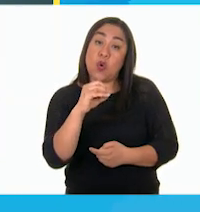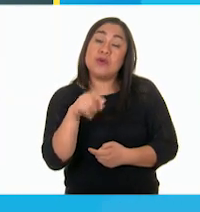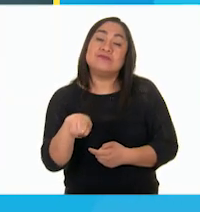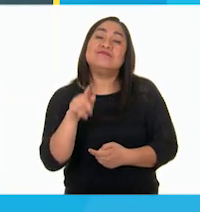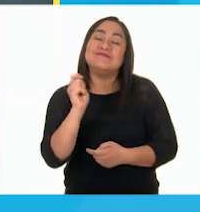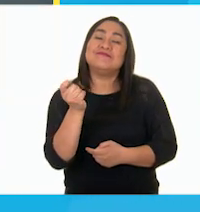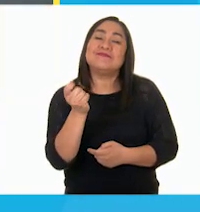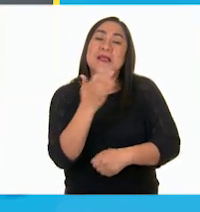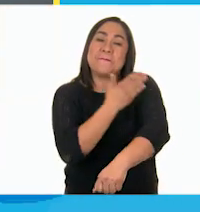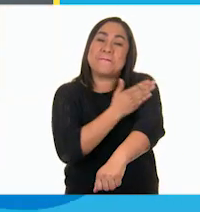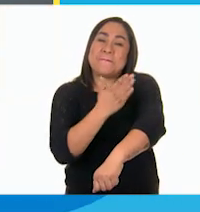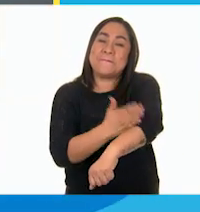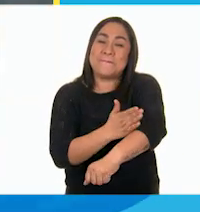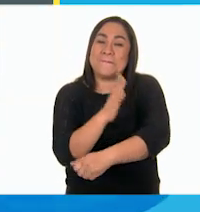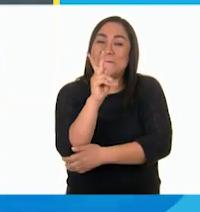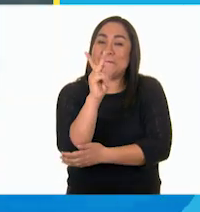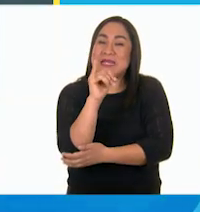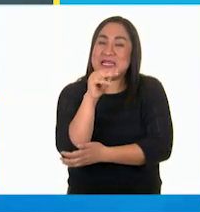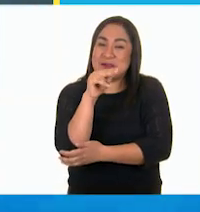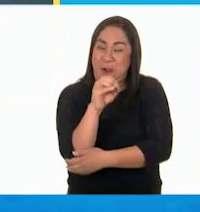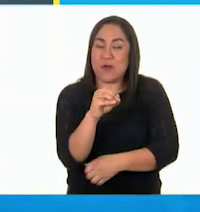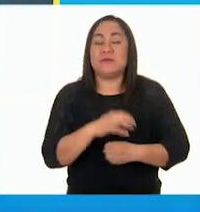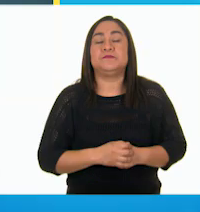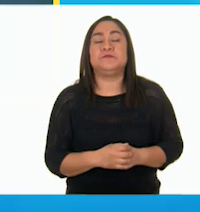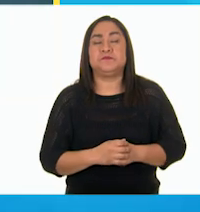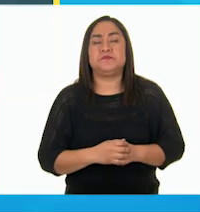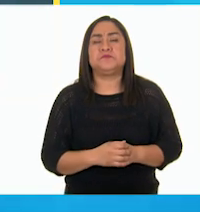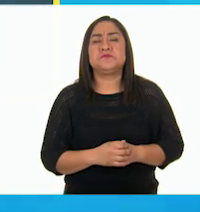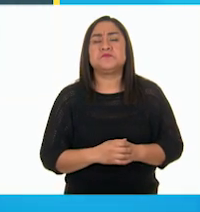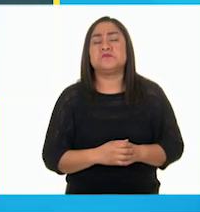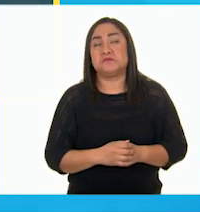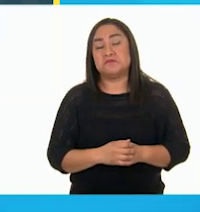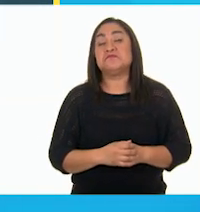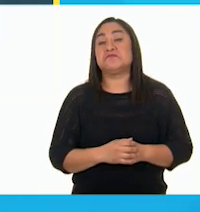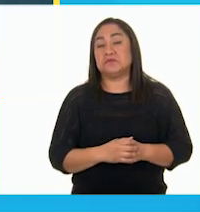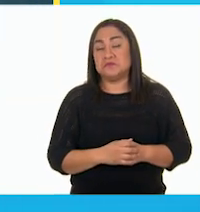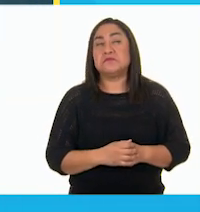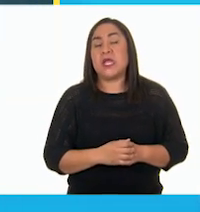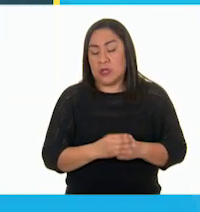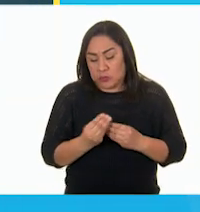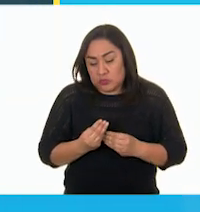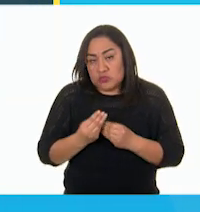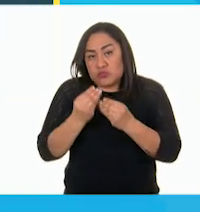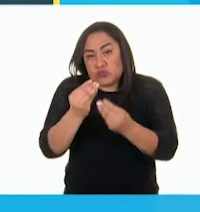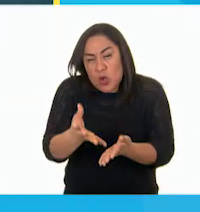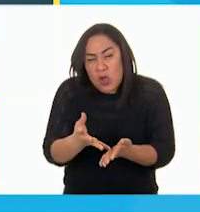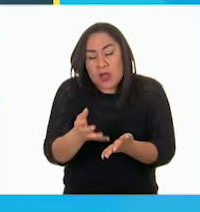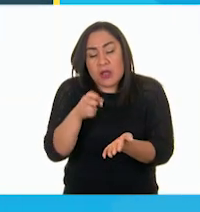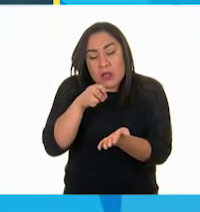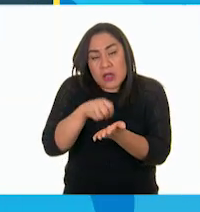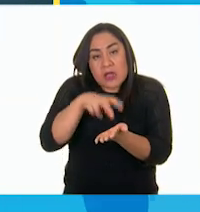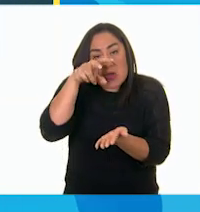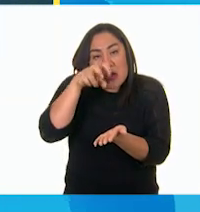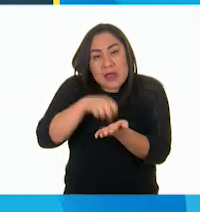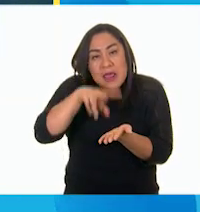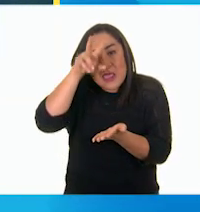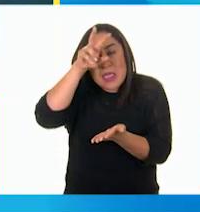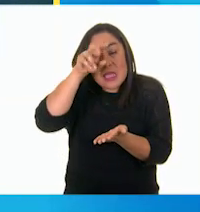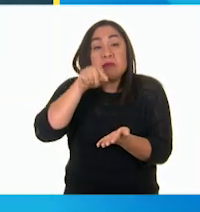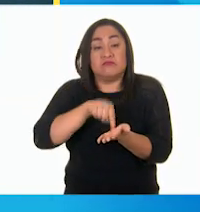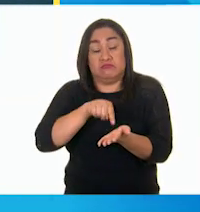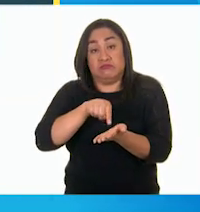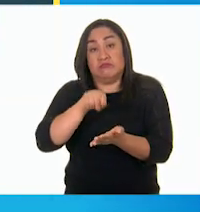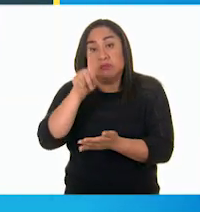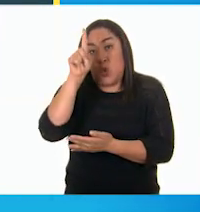pino. Le dijo que le entregaría un grillo, el cual le aconsejaría